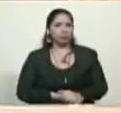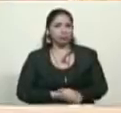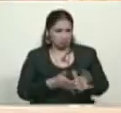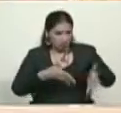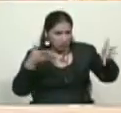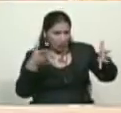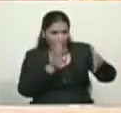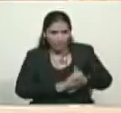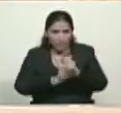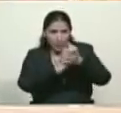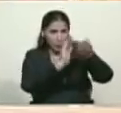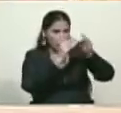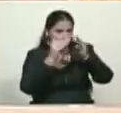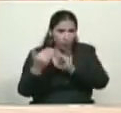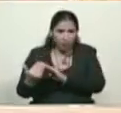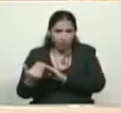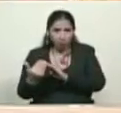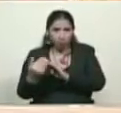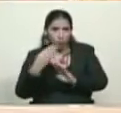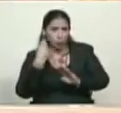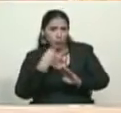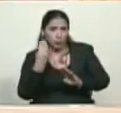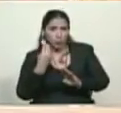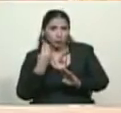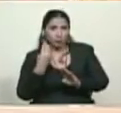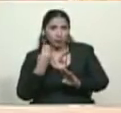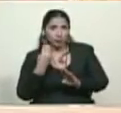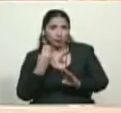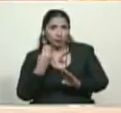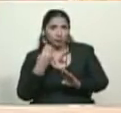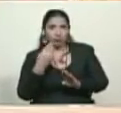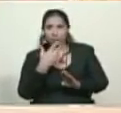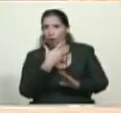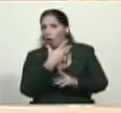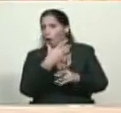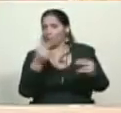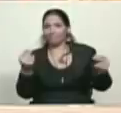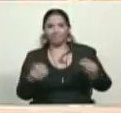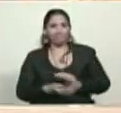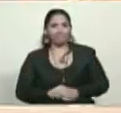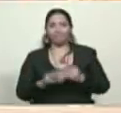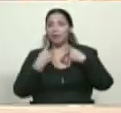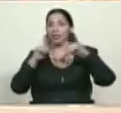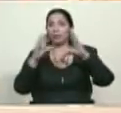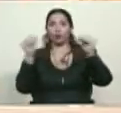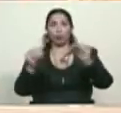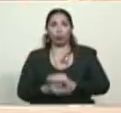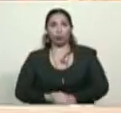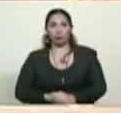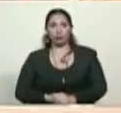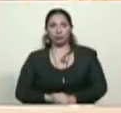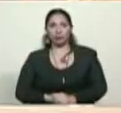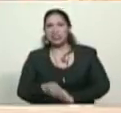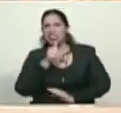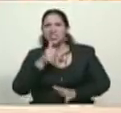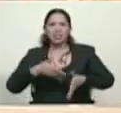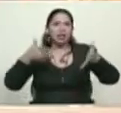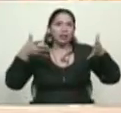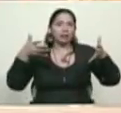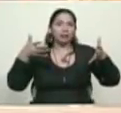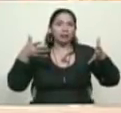vecinos? ¿Gana la comunidad? ¿Gana la juventud? No, perdemos todo. ¿Quién gana?